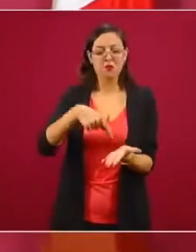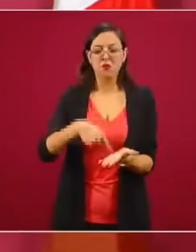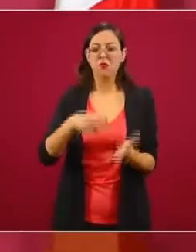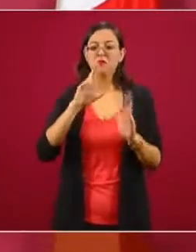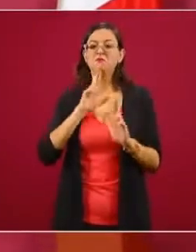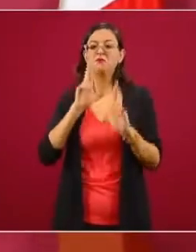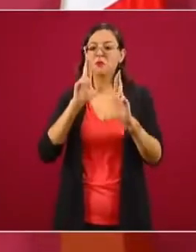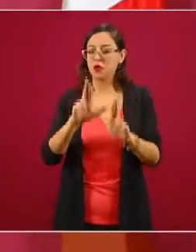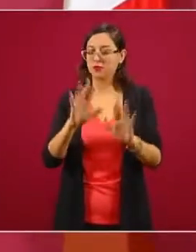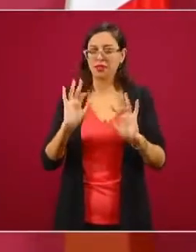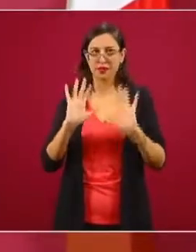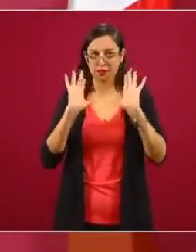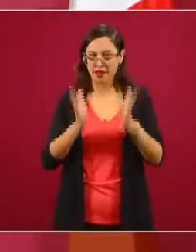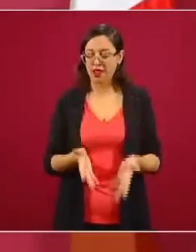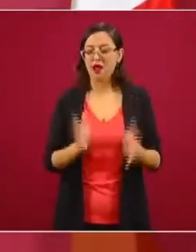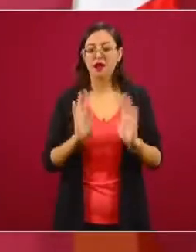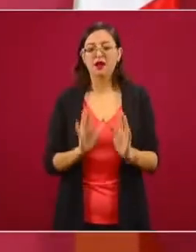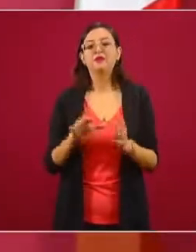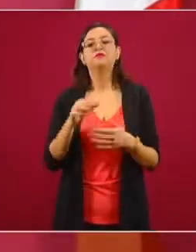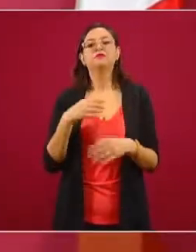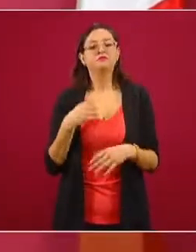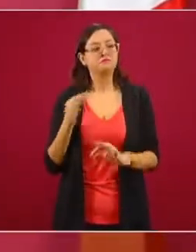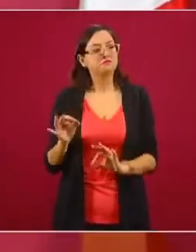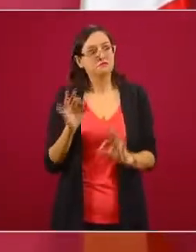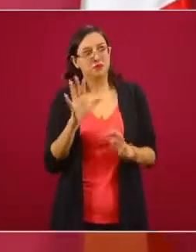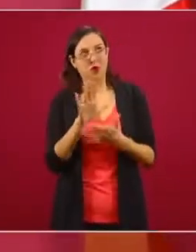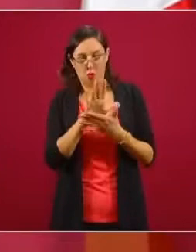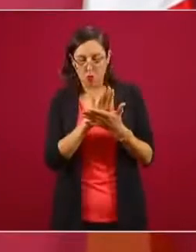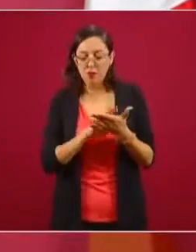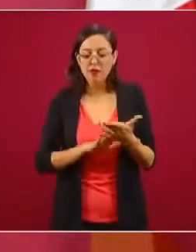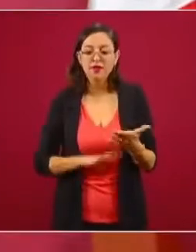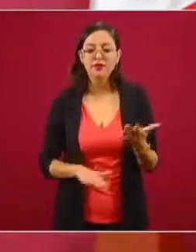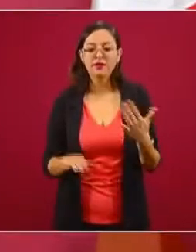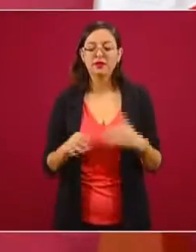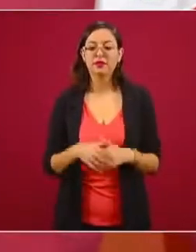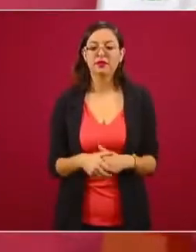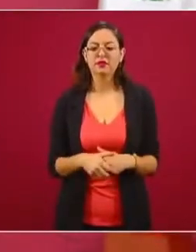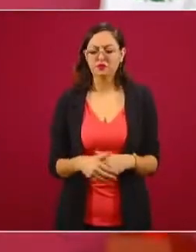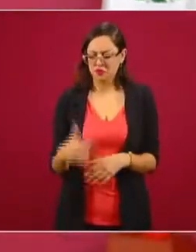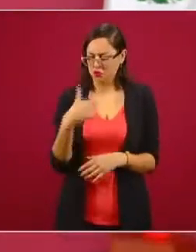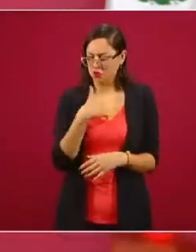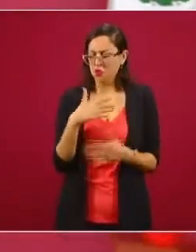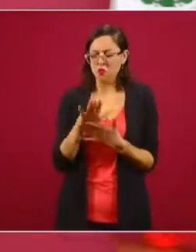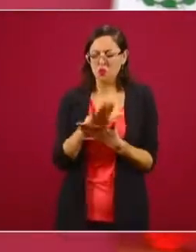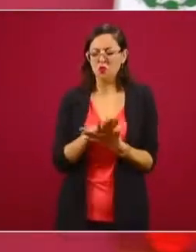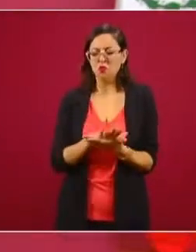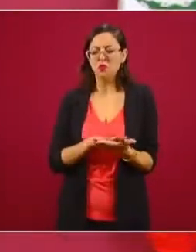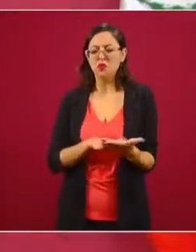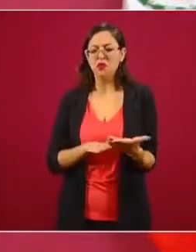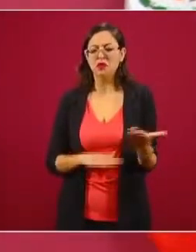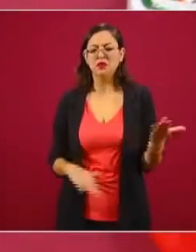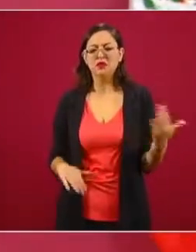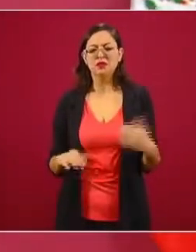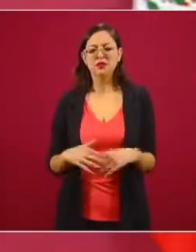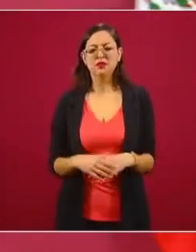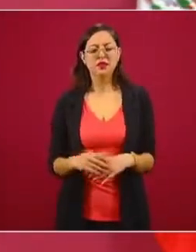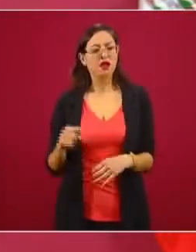humildemente no se me quita nada, si allá